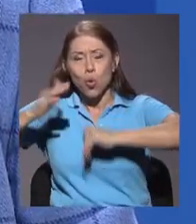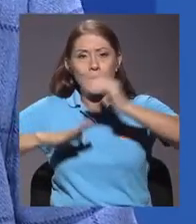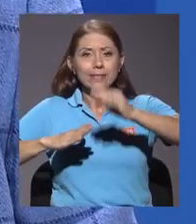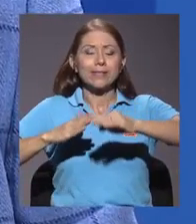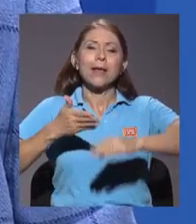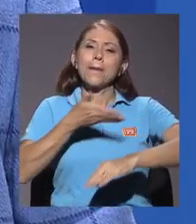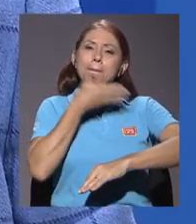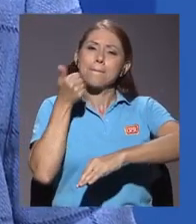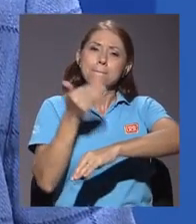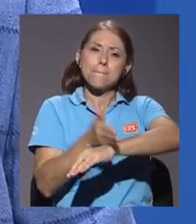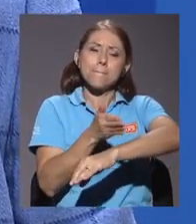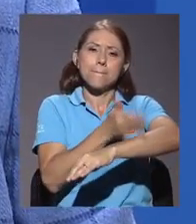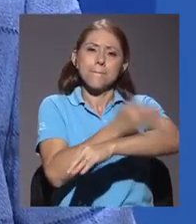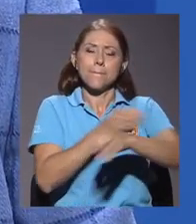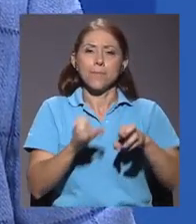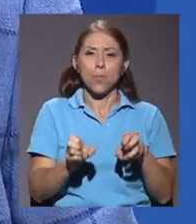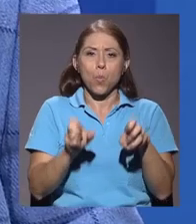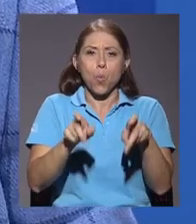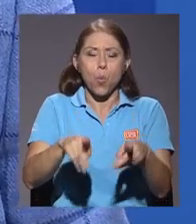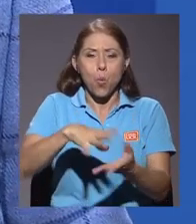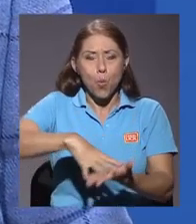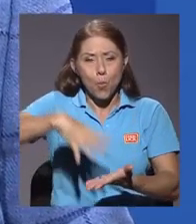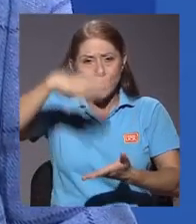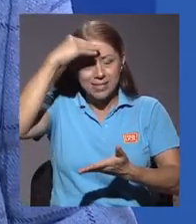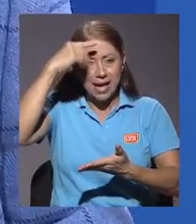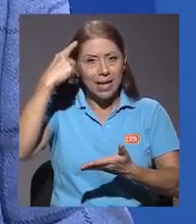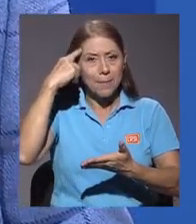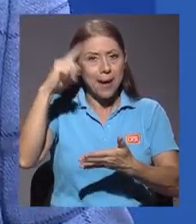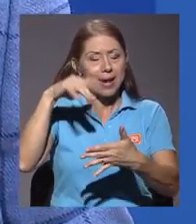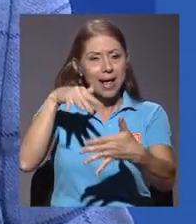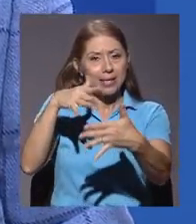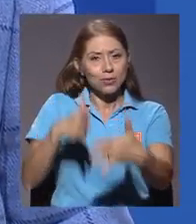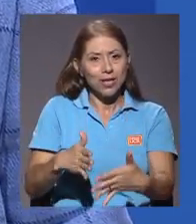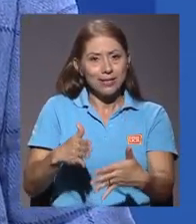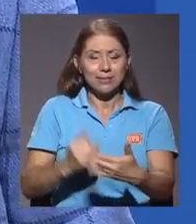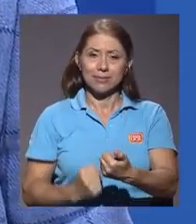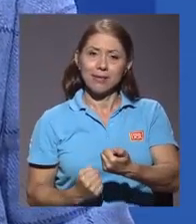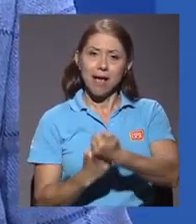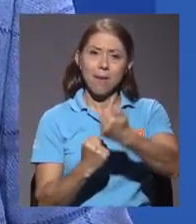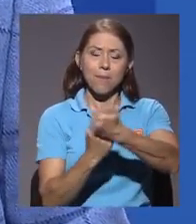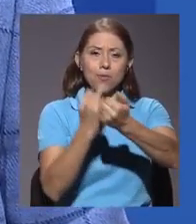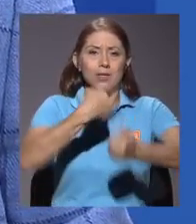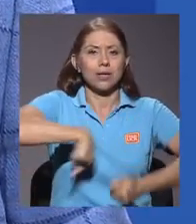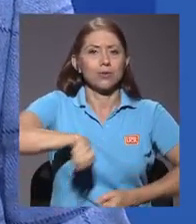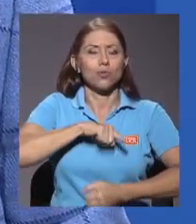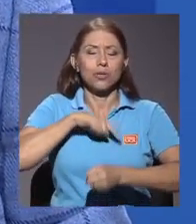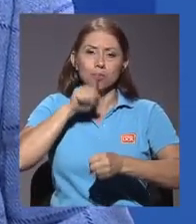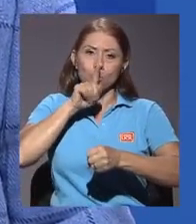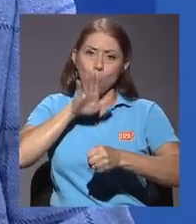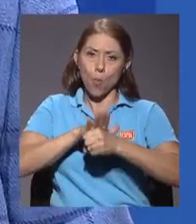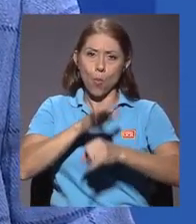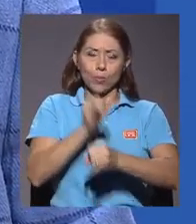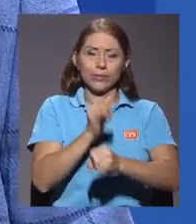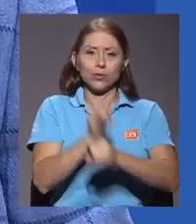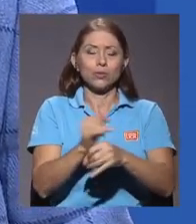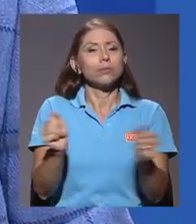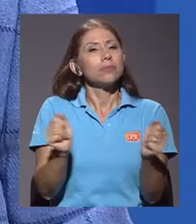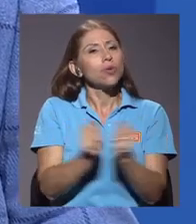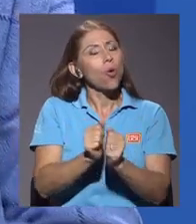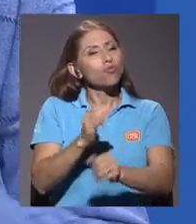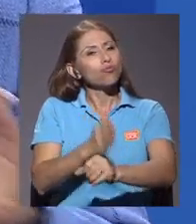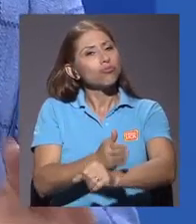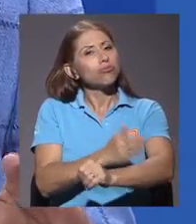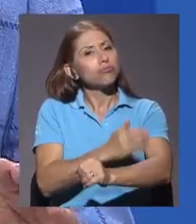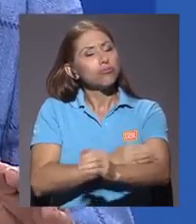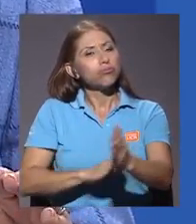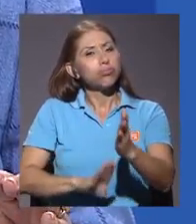oportunidades de aprendizaje para la comunidad estudiantil y que apoyan nuestro compromiso institucional con el progreso del país